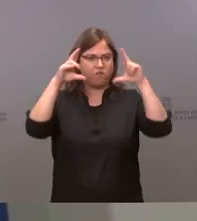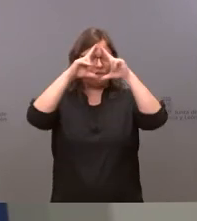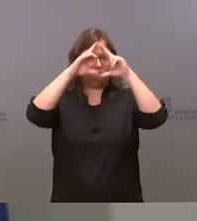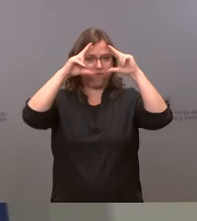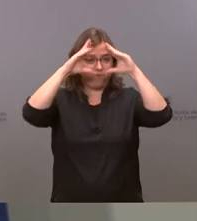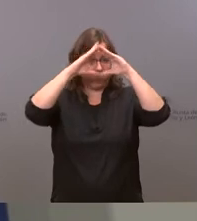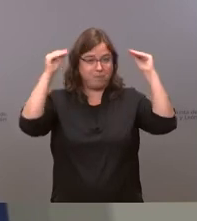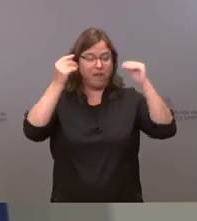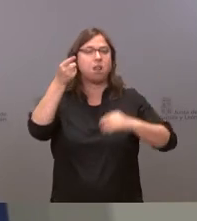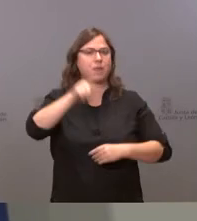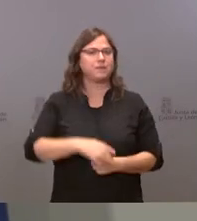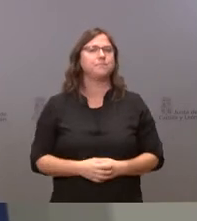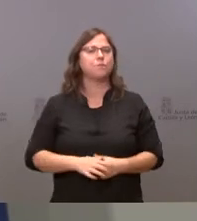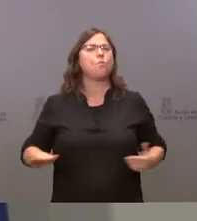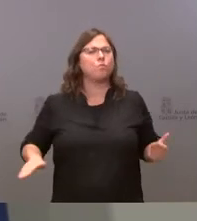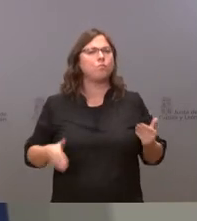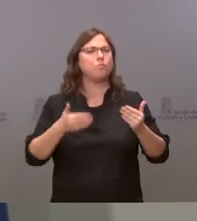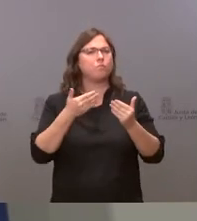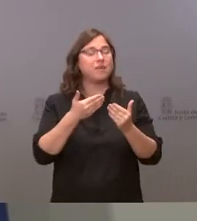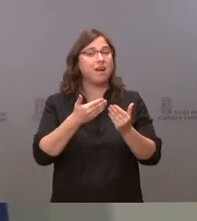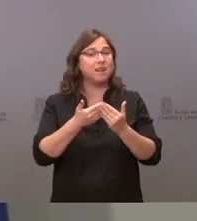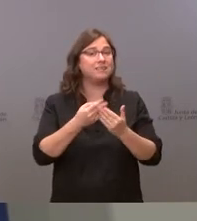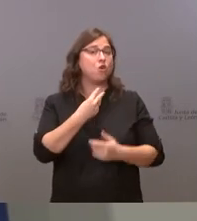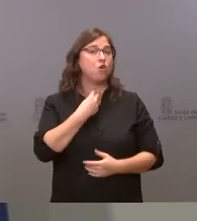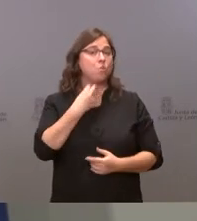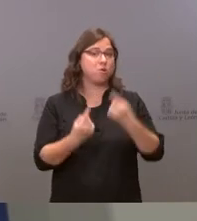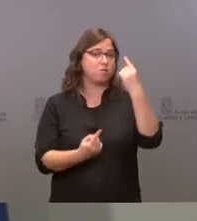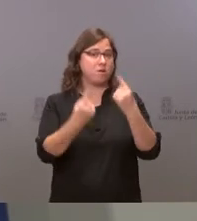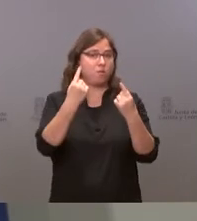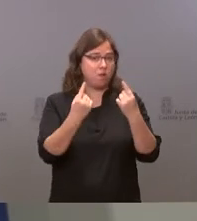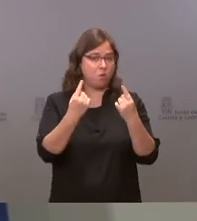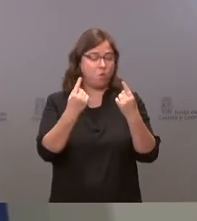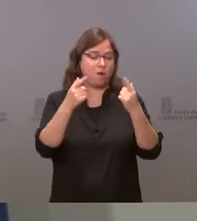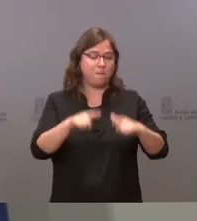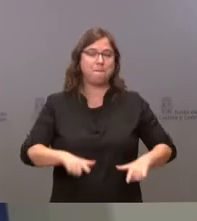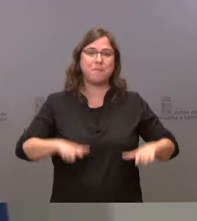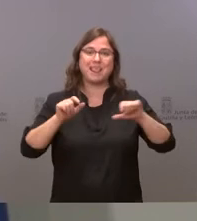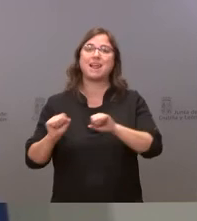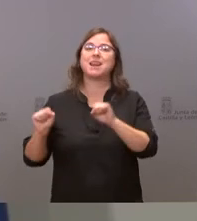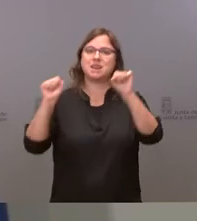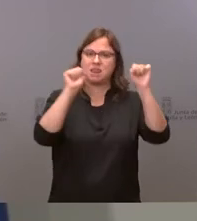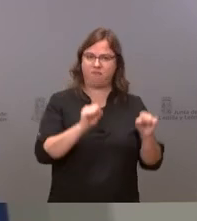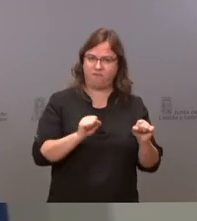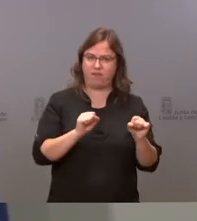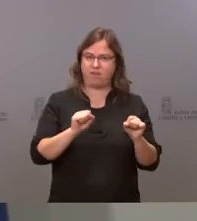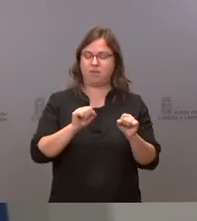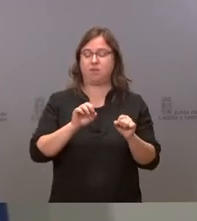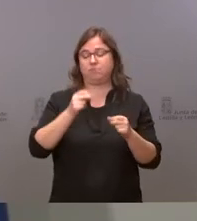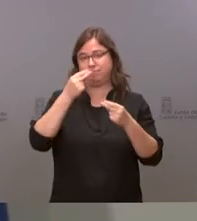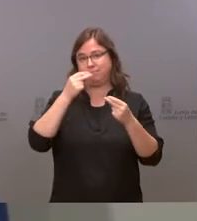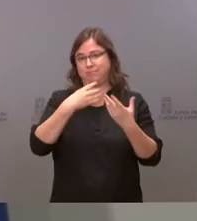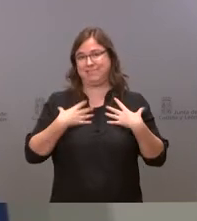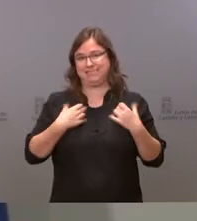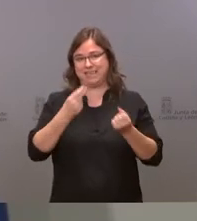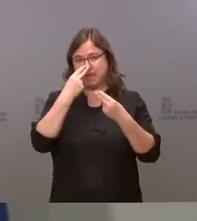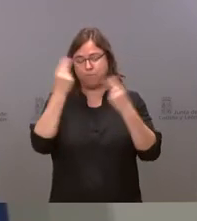algunos incluso de los portavoces de alguna de las plataformas de defensa de la sanidad pública también han manifestado claramente la